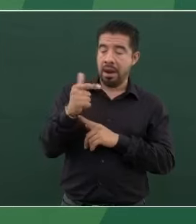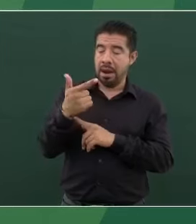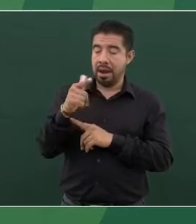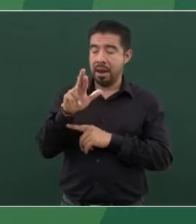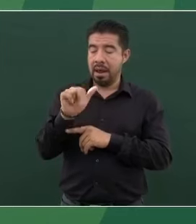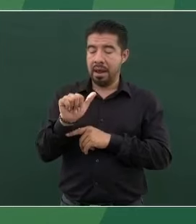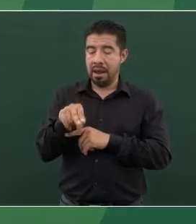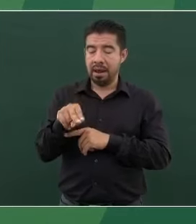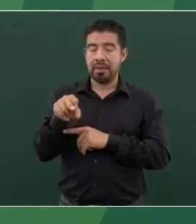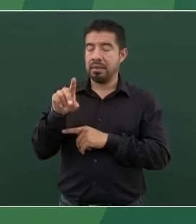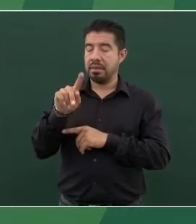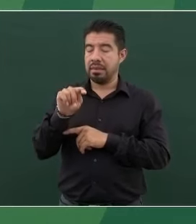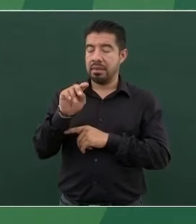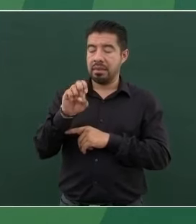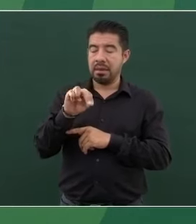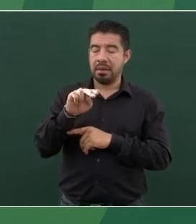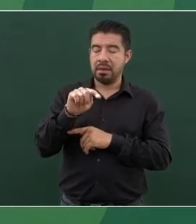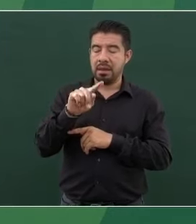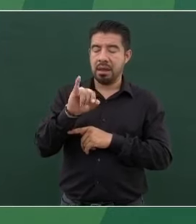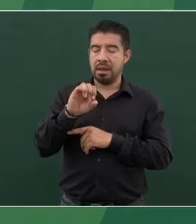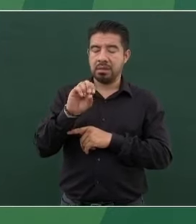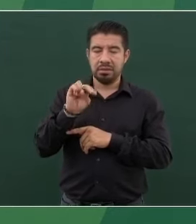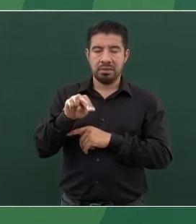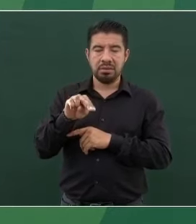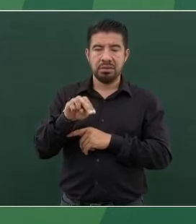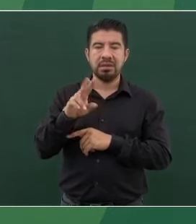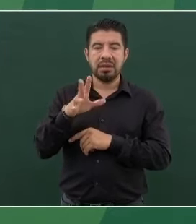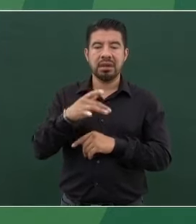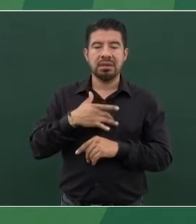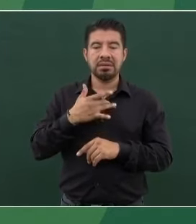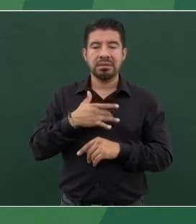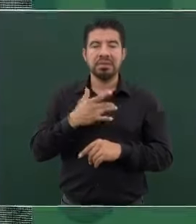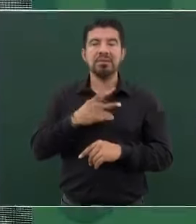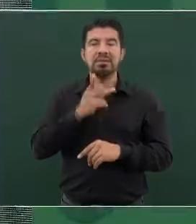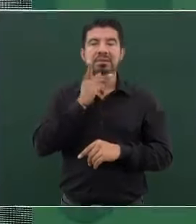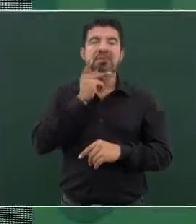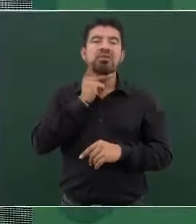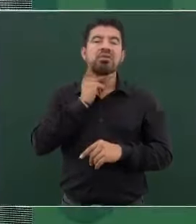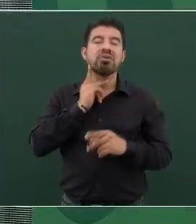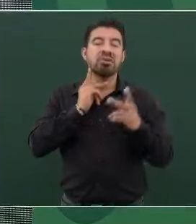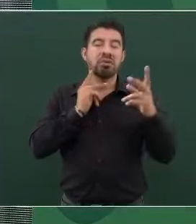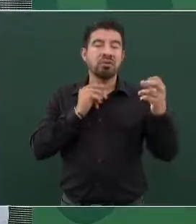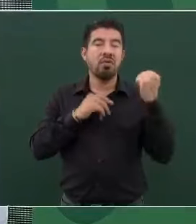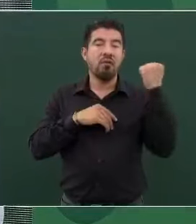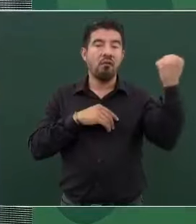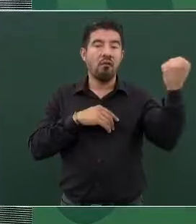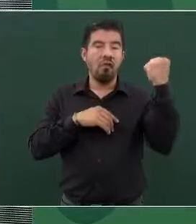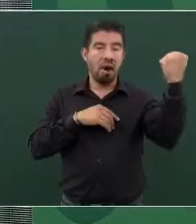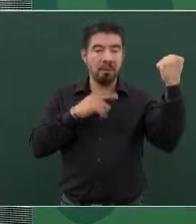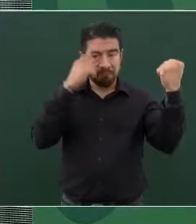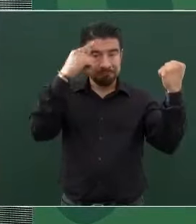sobre la ambición por el petróleo de las potencias.